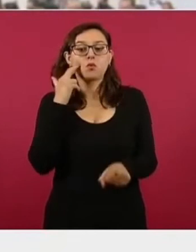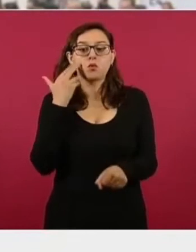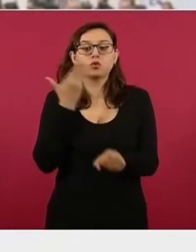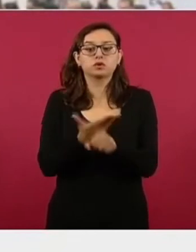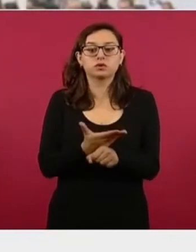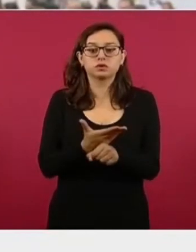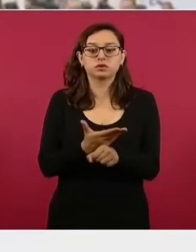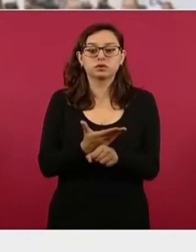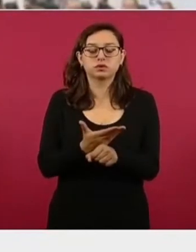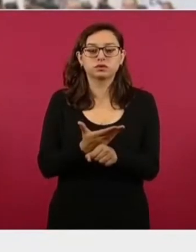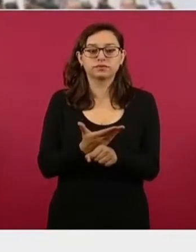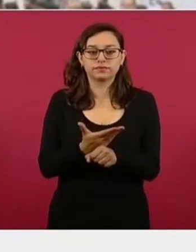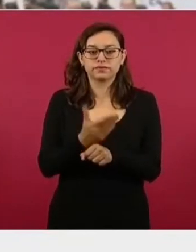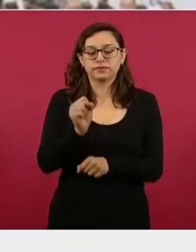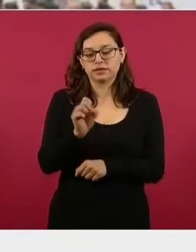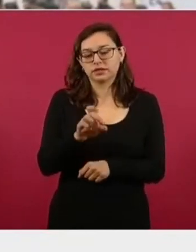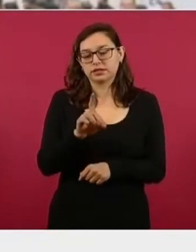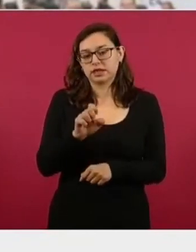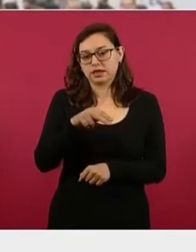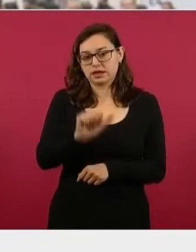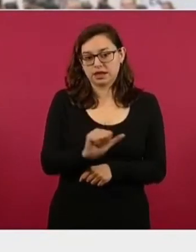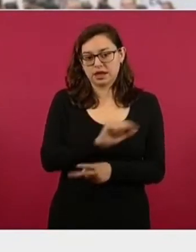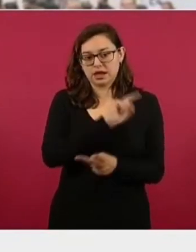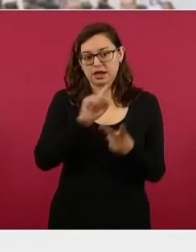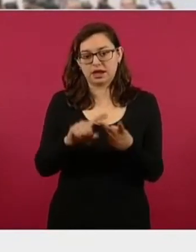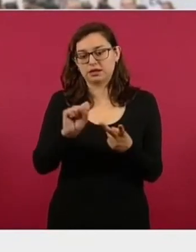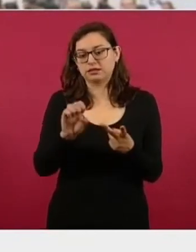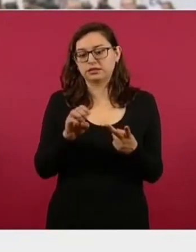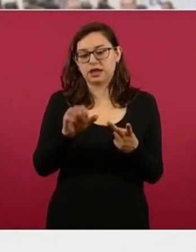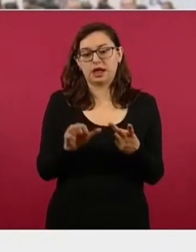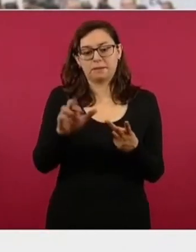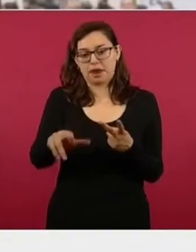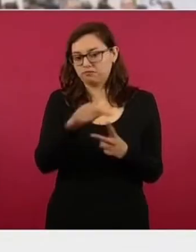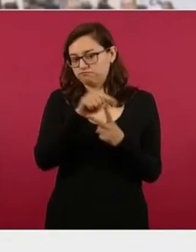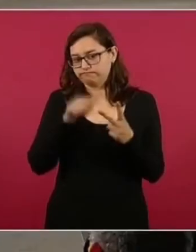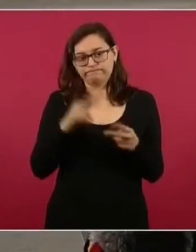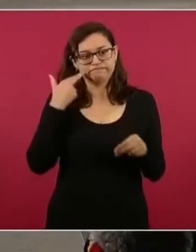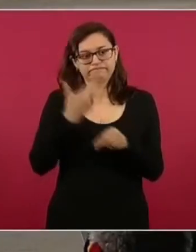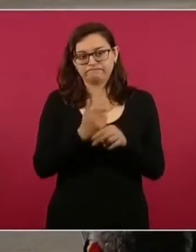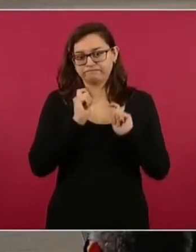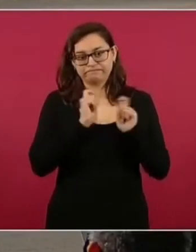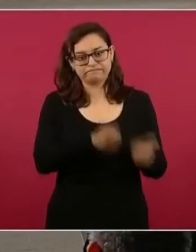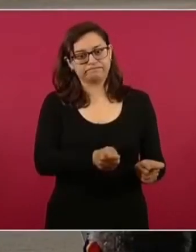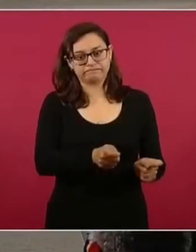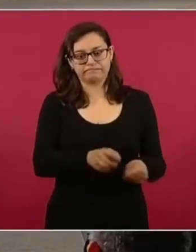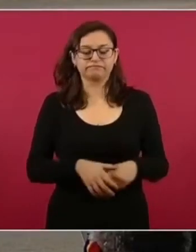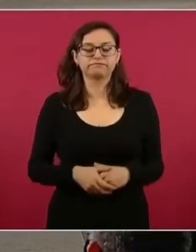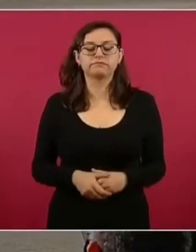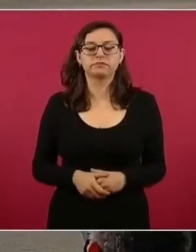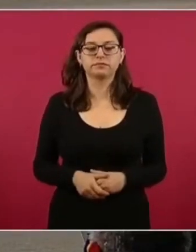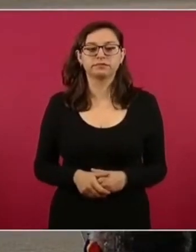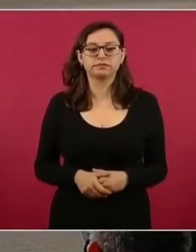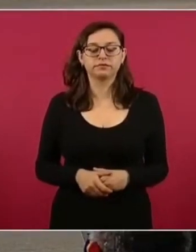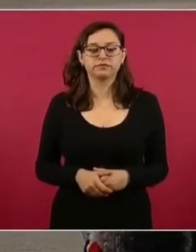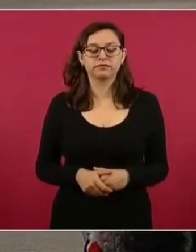de las Fuerzas Armadas, tanto de la Marina como de la Secretaría de la Defensa,